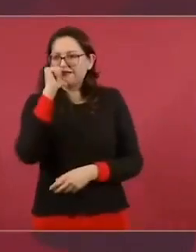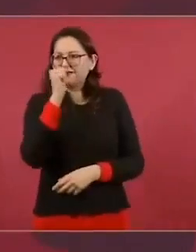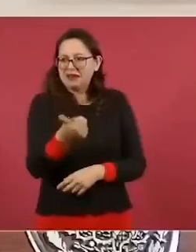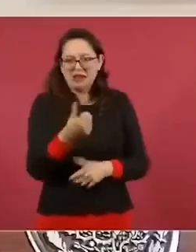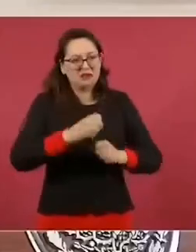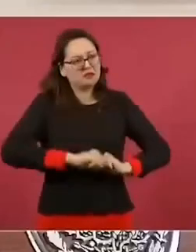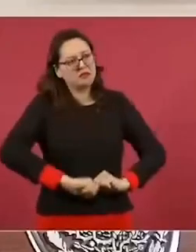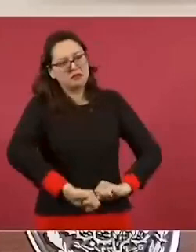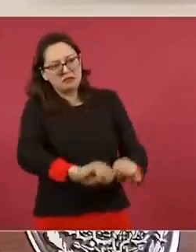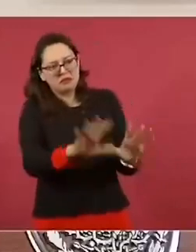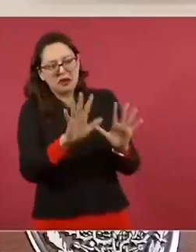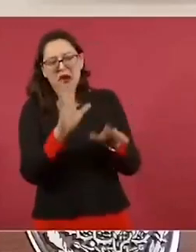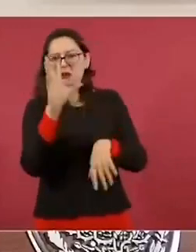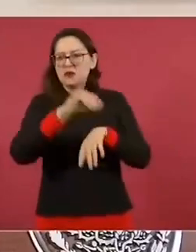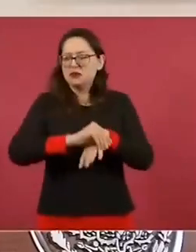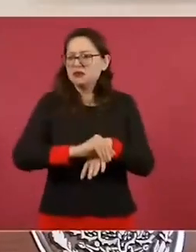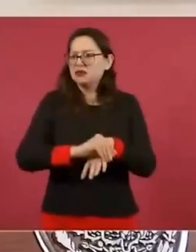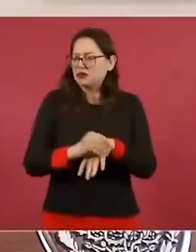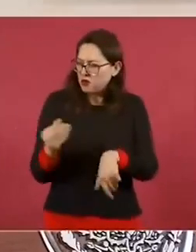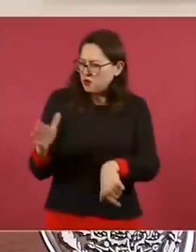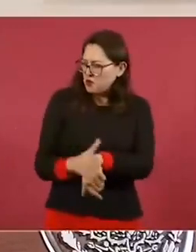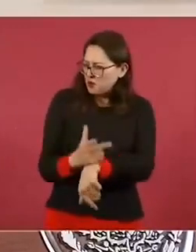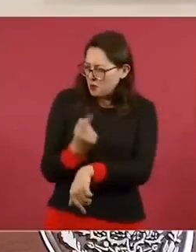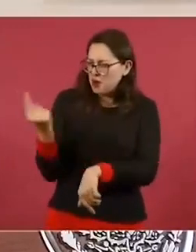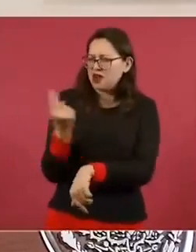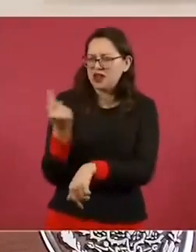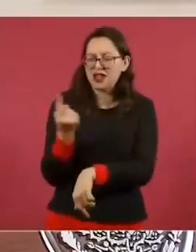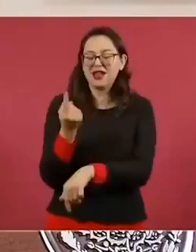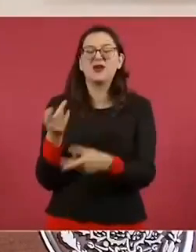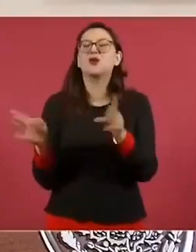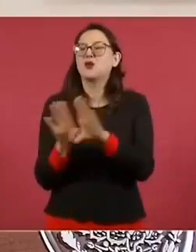de grupos del crimen organizado,